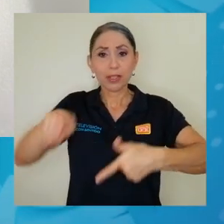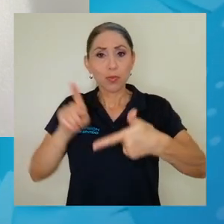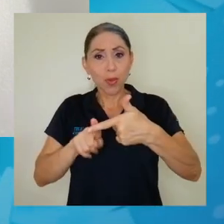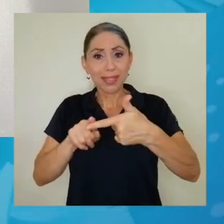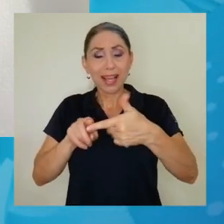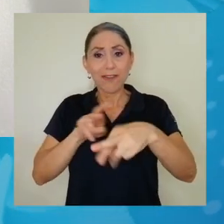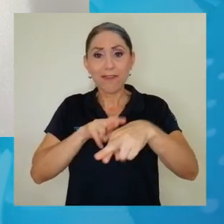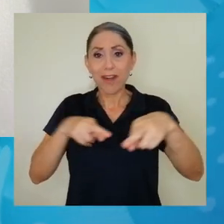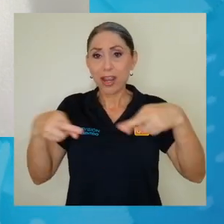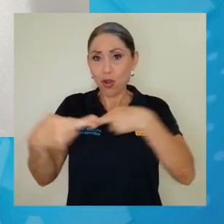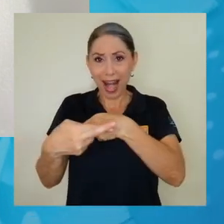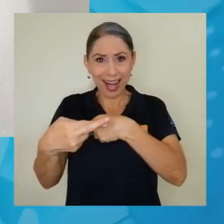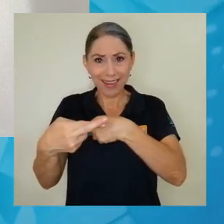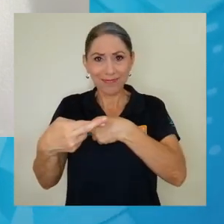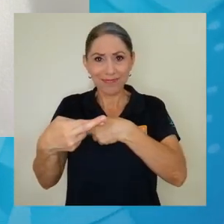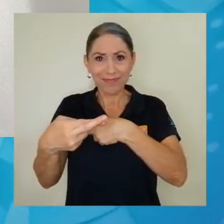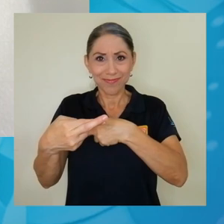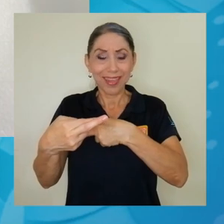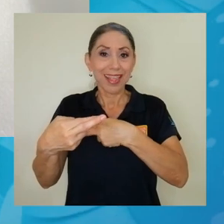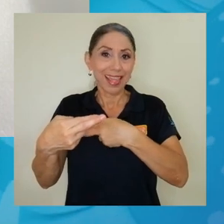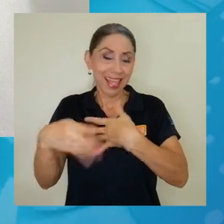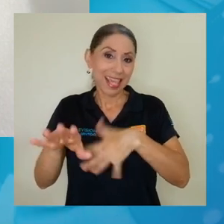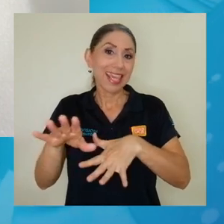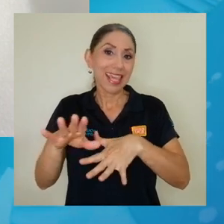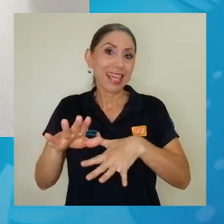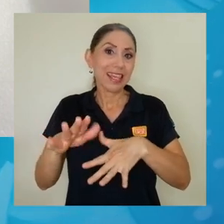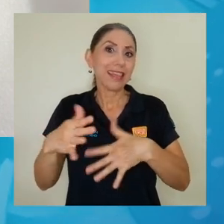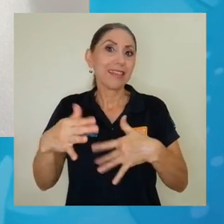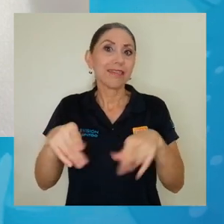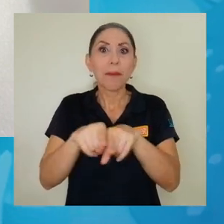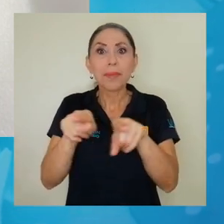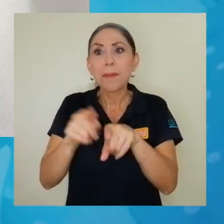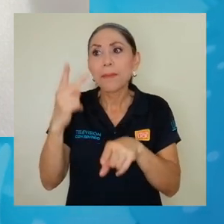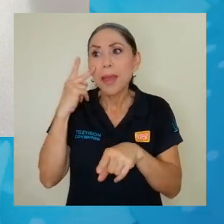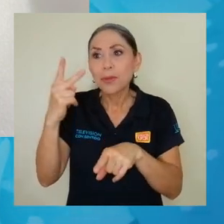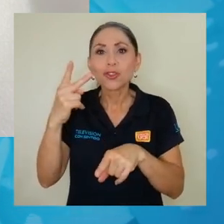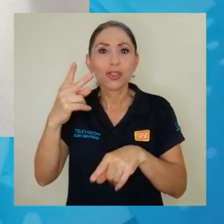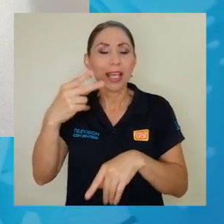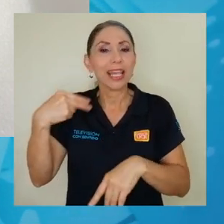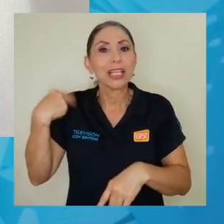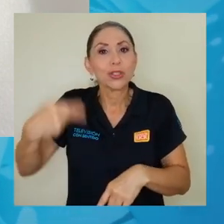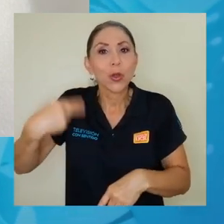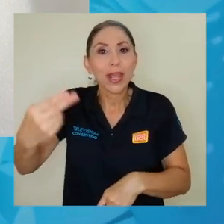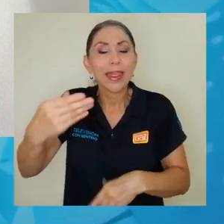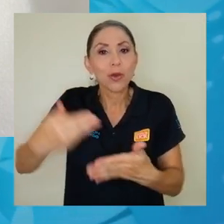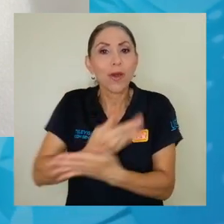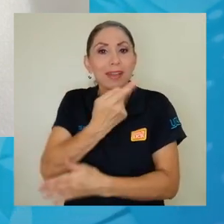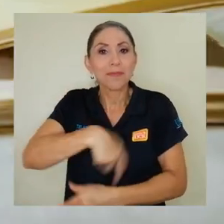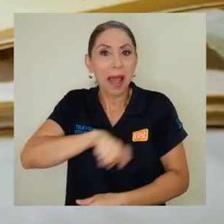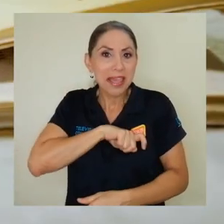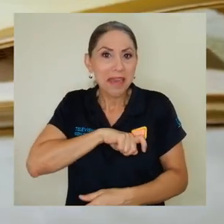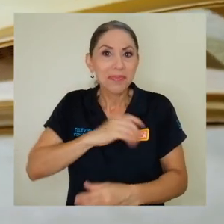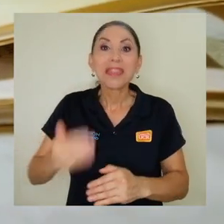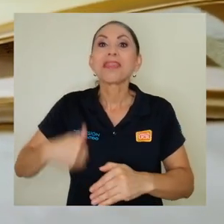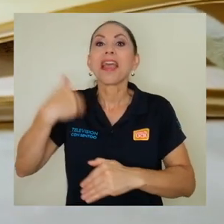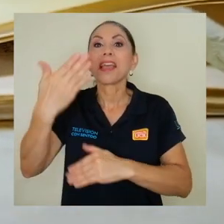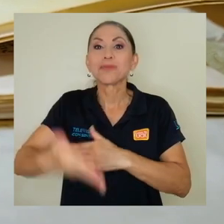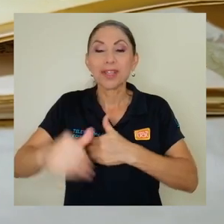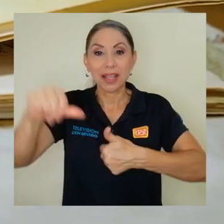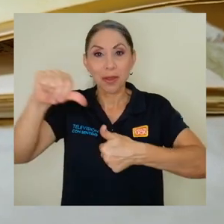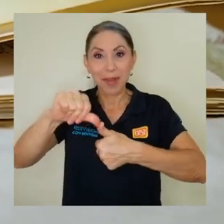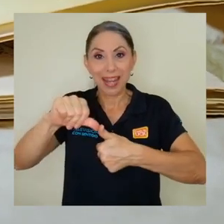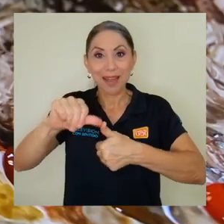después el regional y nos vamos a ver la historia de la independencia de Nueva España, después la de Centroamérica y finalmente